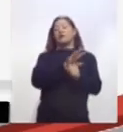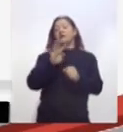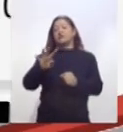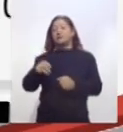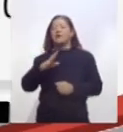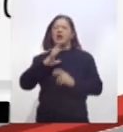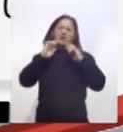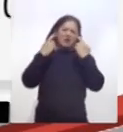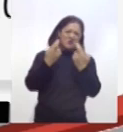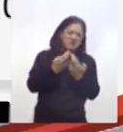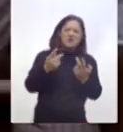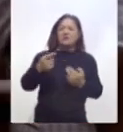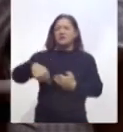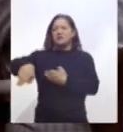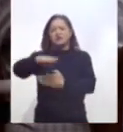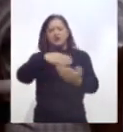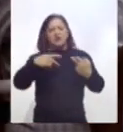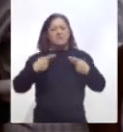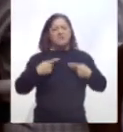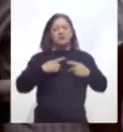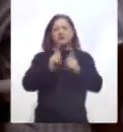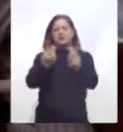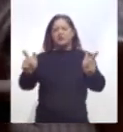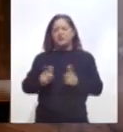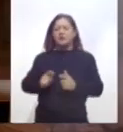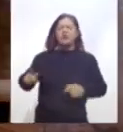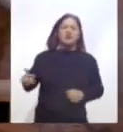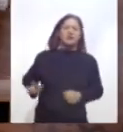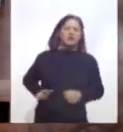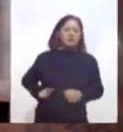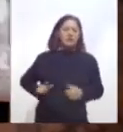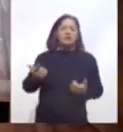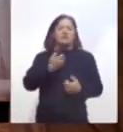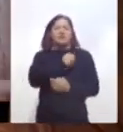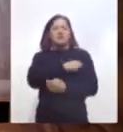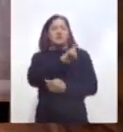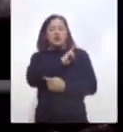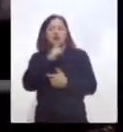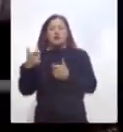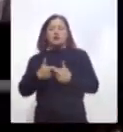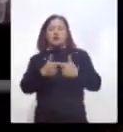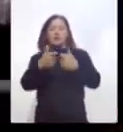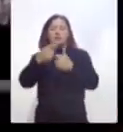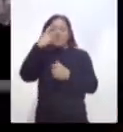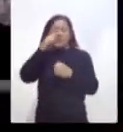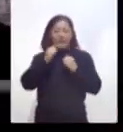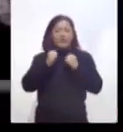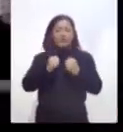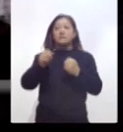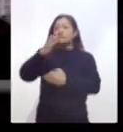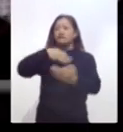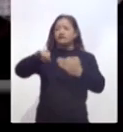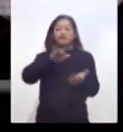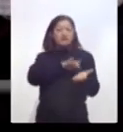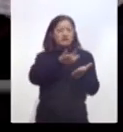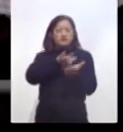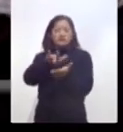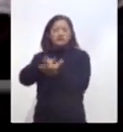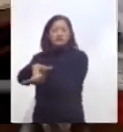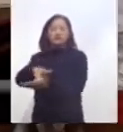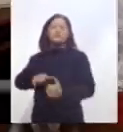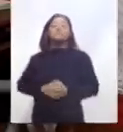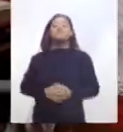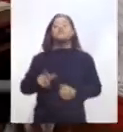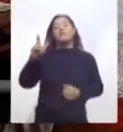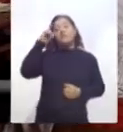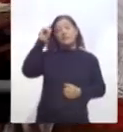reuniones temáticas con integrantes del Gabinete Estatal de Salud y Economía para reforzar las acciones que se desarrollan en estos rubros. Marco Mena